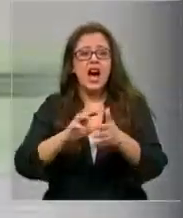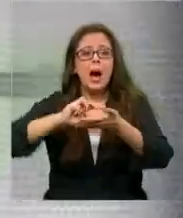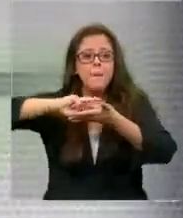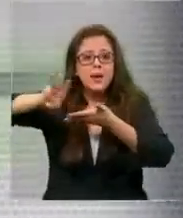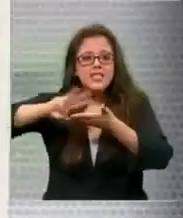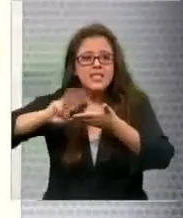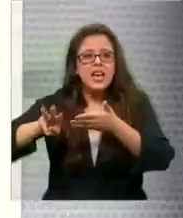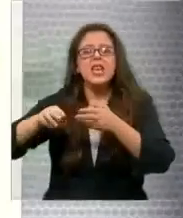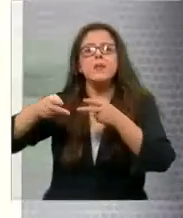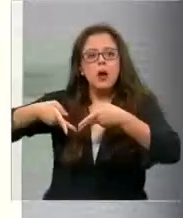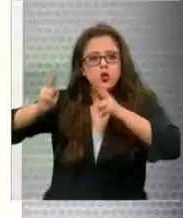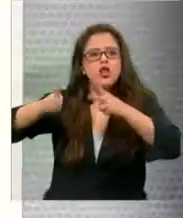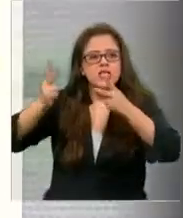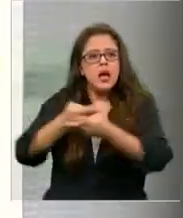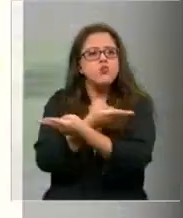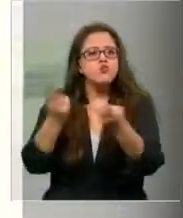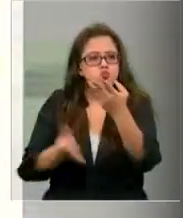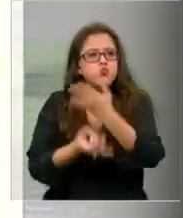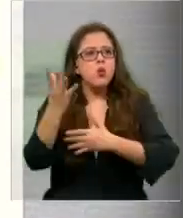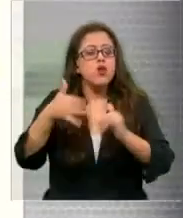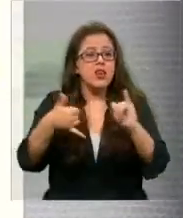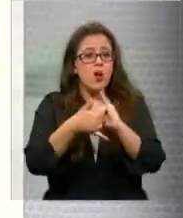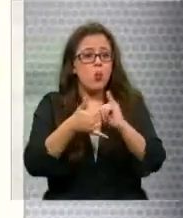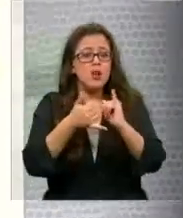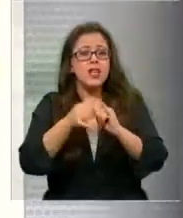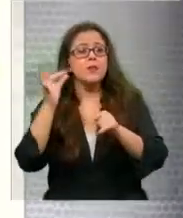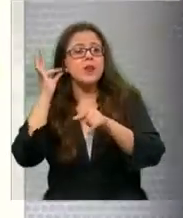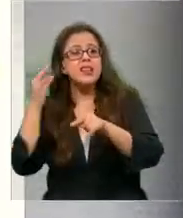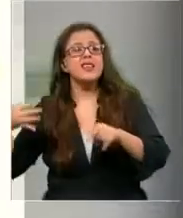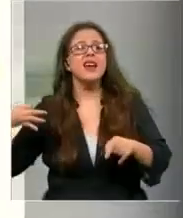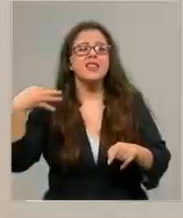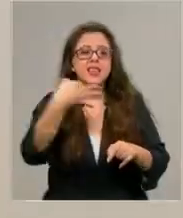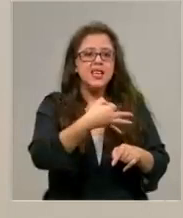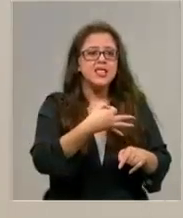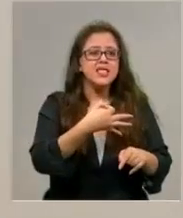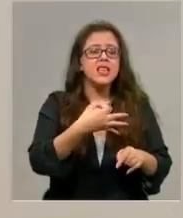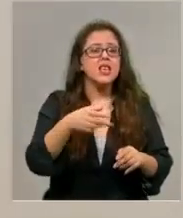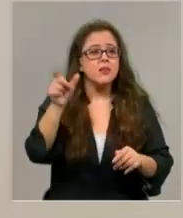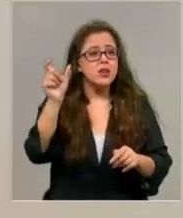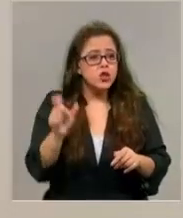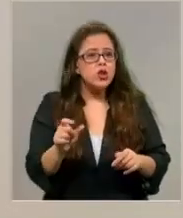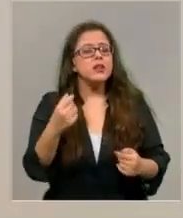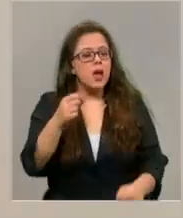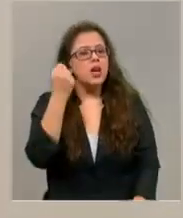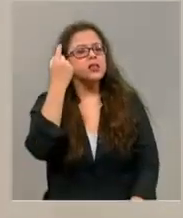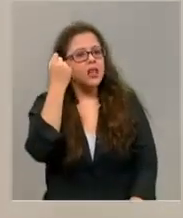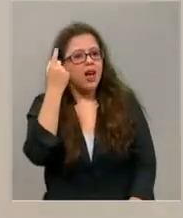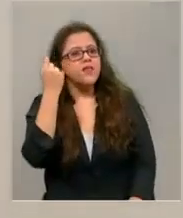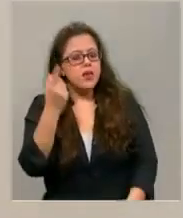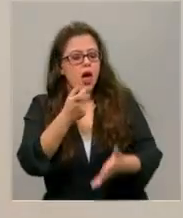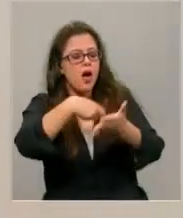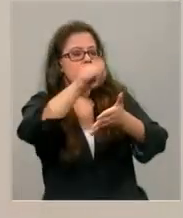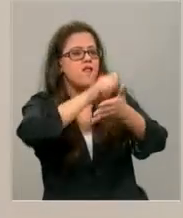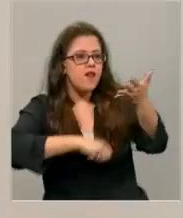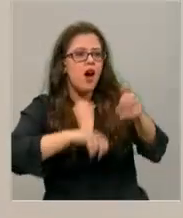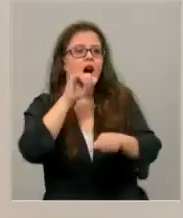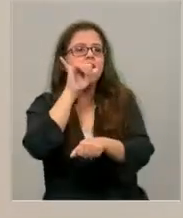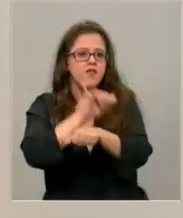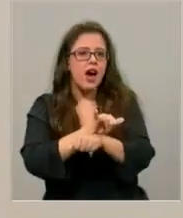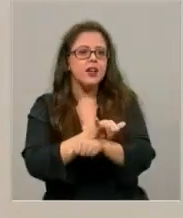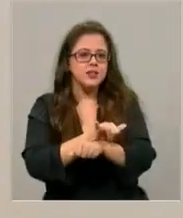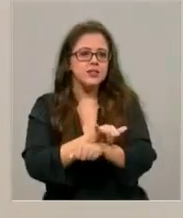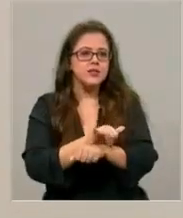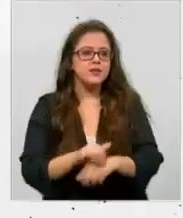autorizó hacerlo público. En el WhatsApp, ella reconoce que el persecutor estaba en conocimiento de que la firma no era del